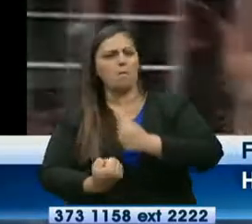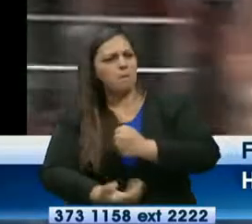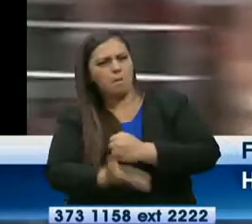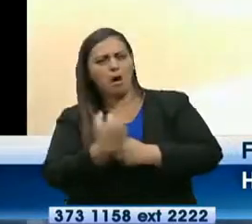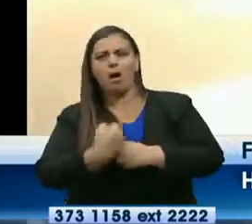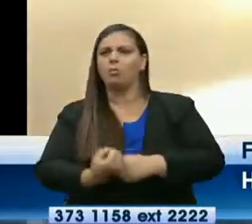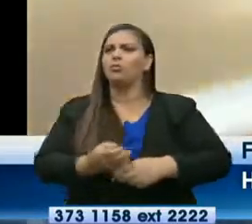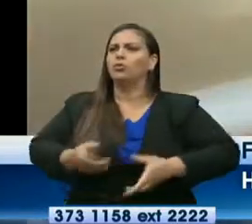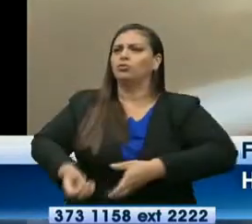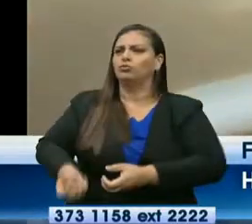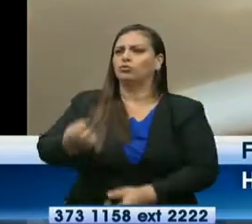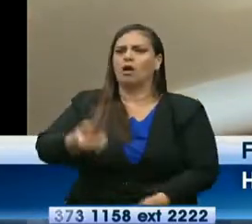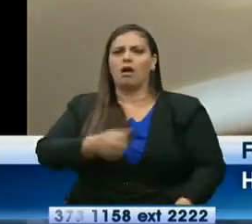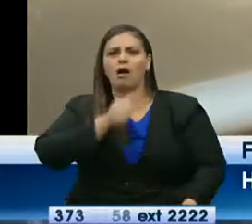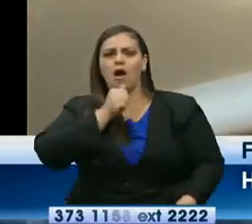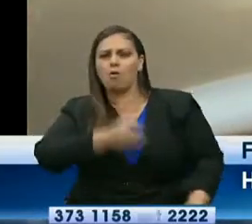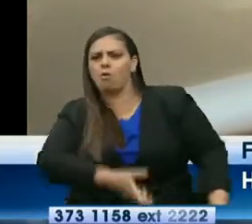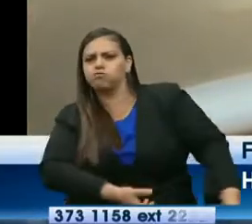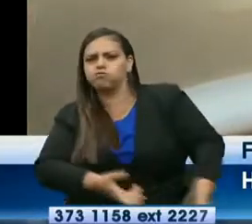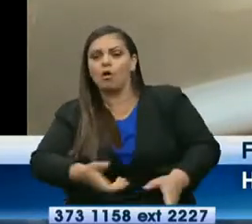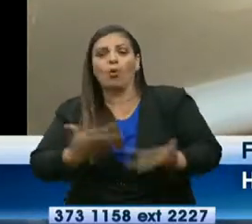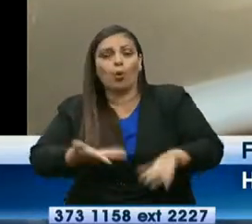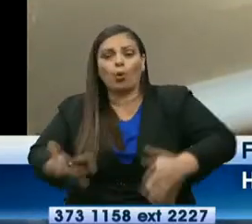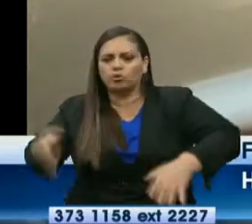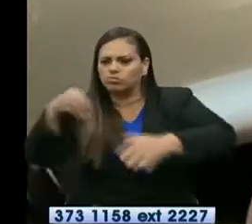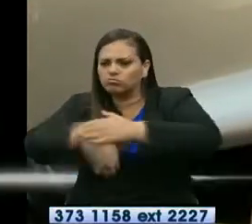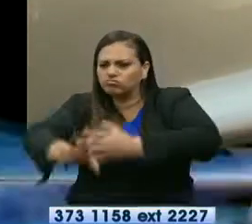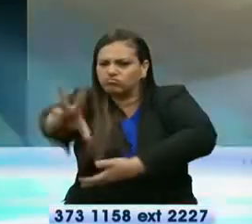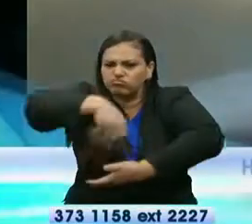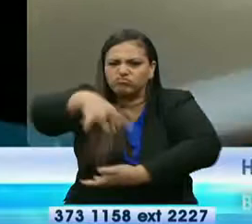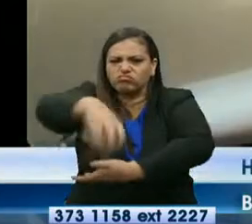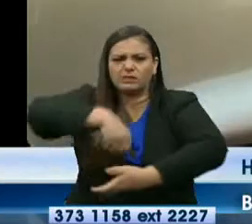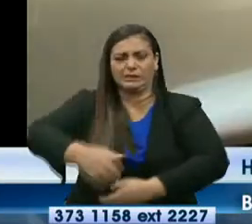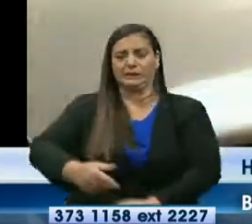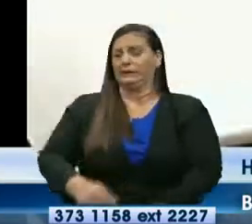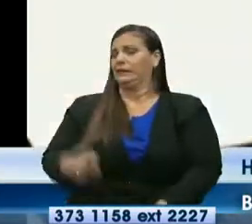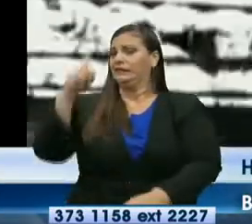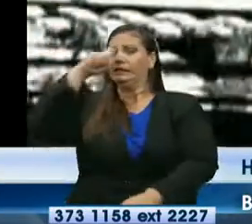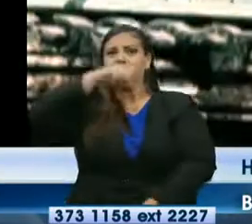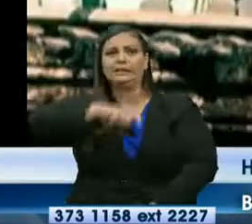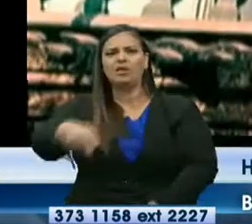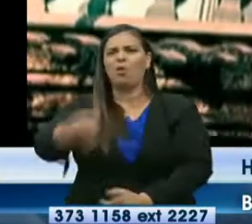metieron la gente para adentro a ayudar, a sacar lo que más se pudo porque la catela estaba demasiado fuerte.